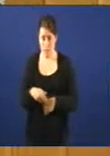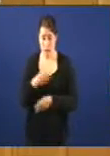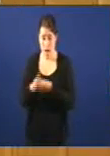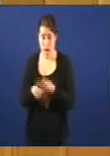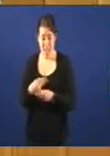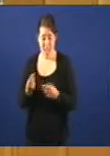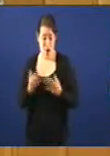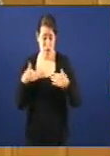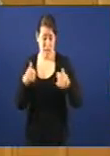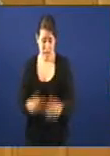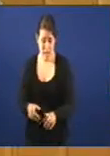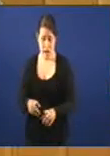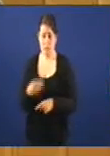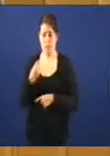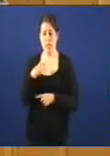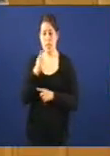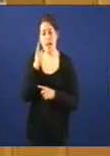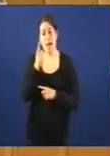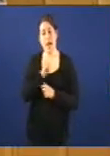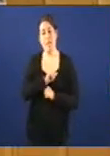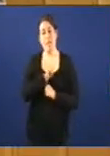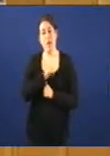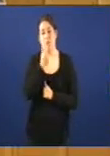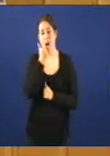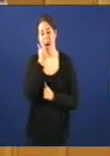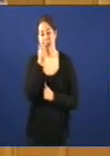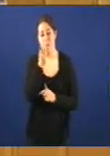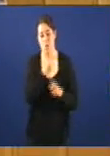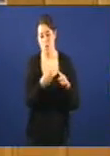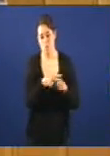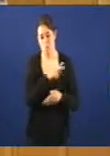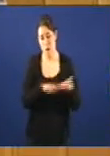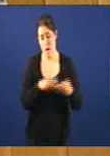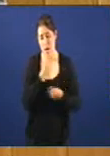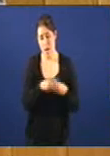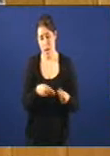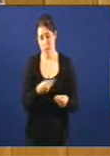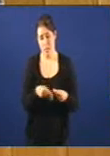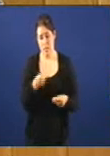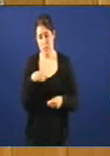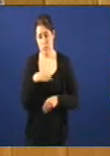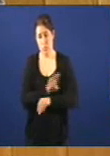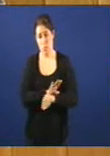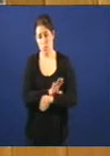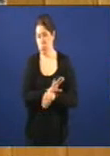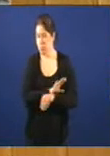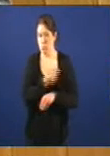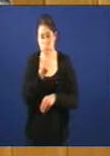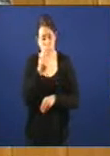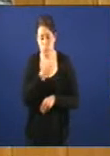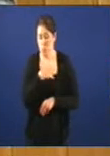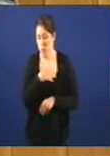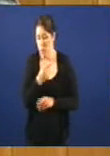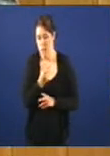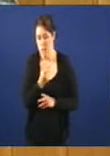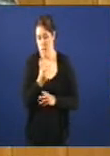esperamos unha reacción contundente da consellería. E, se non é así, vostedes non é digna de ser consellera deste país. porque estede en vez